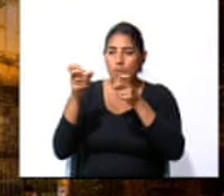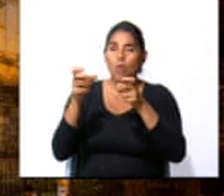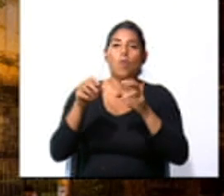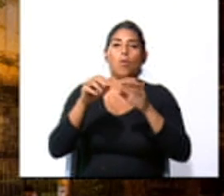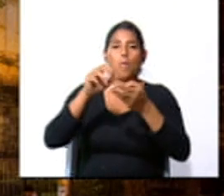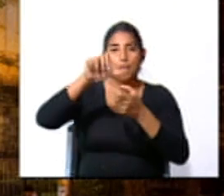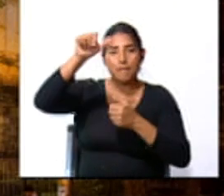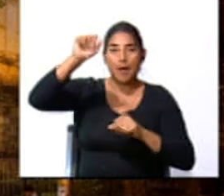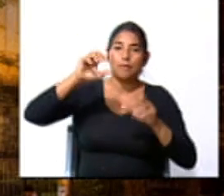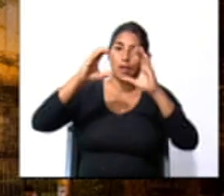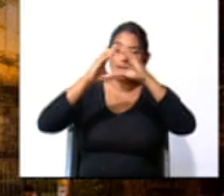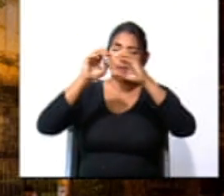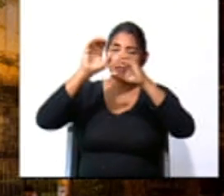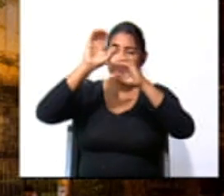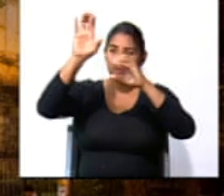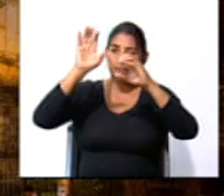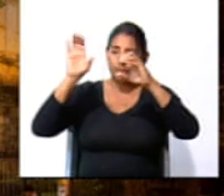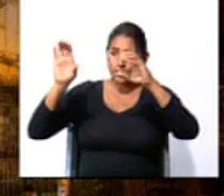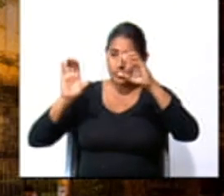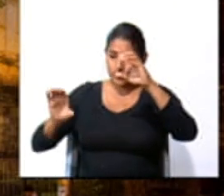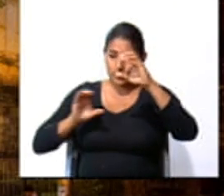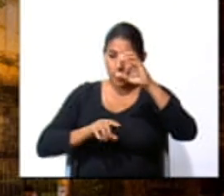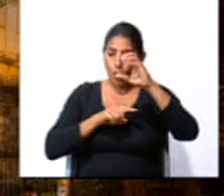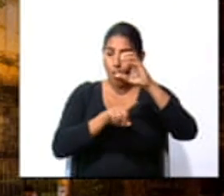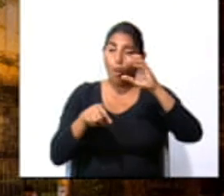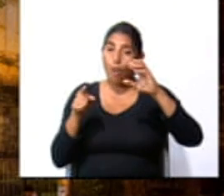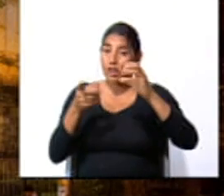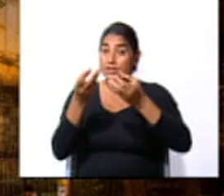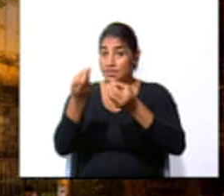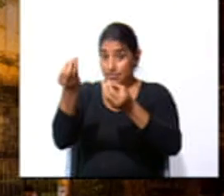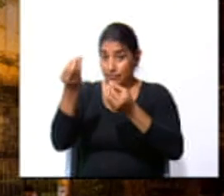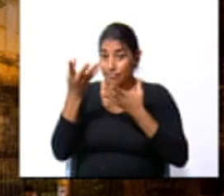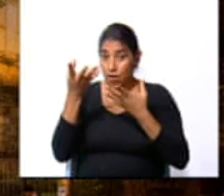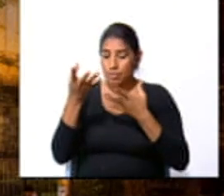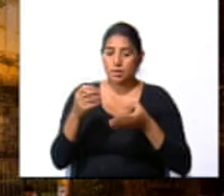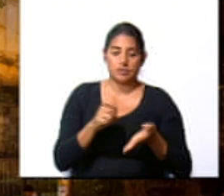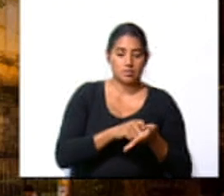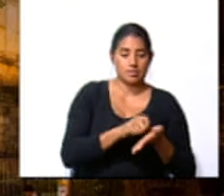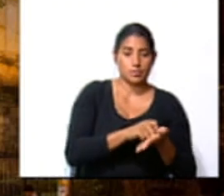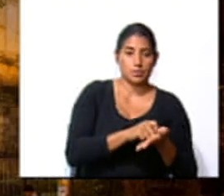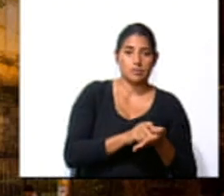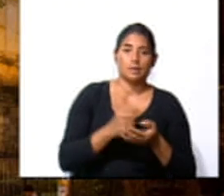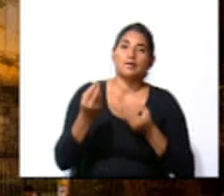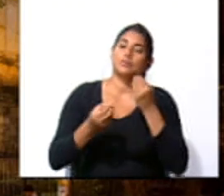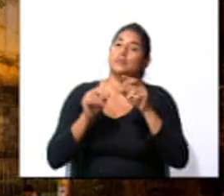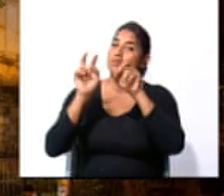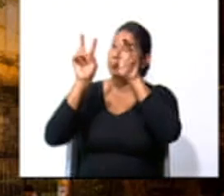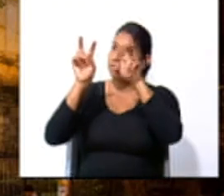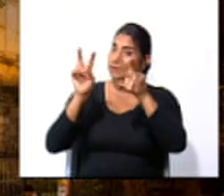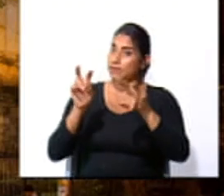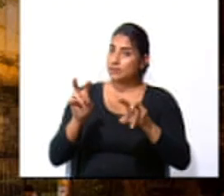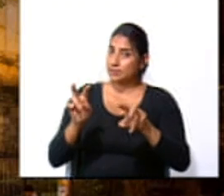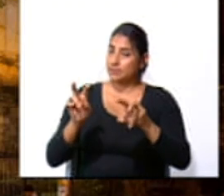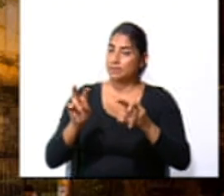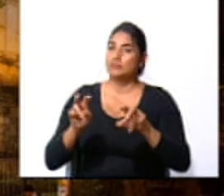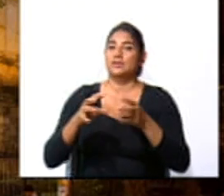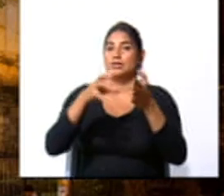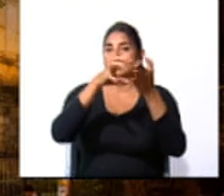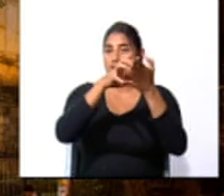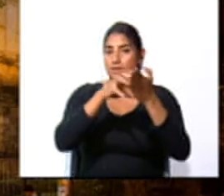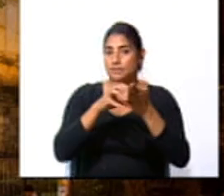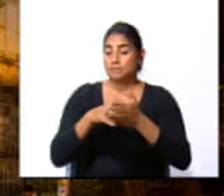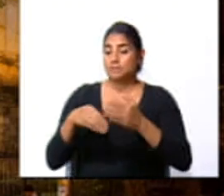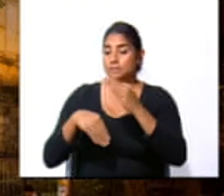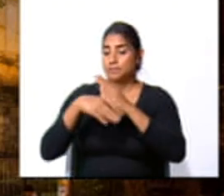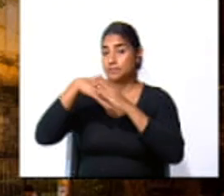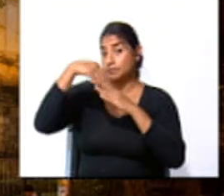conceptuales. Así que, con la información que ustedes han escrito, vamos a analizar los siguientes textos y vamos a